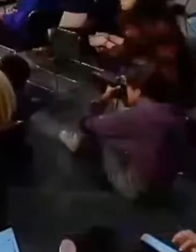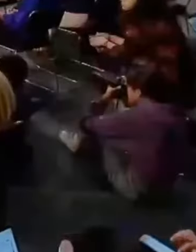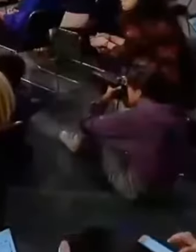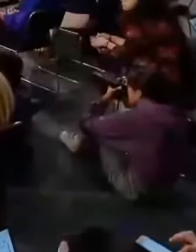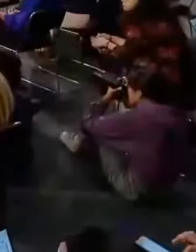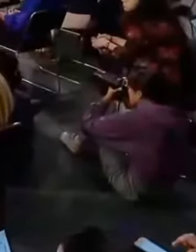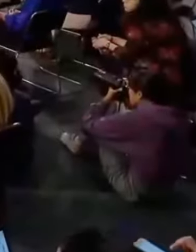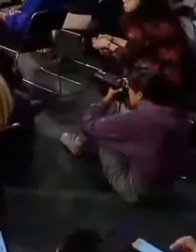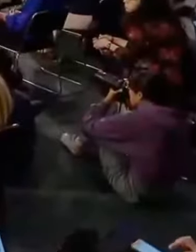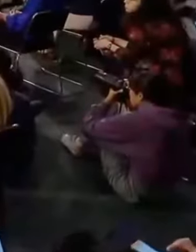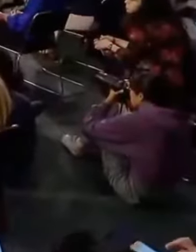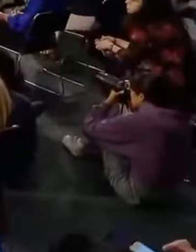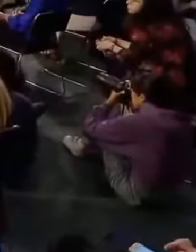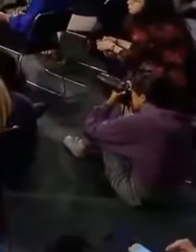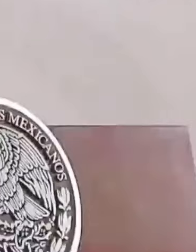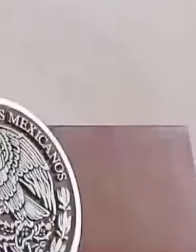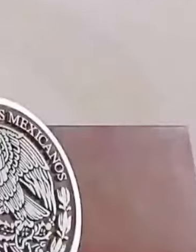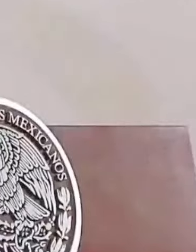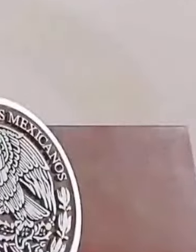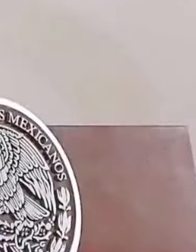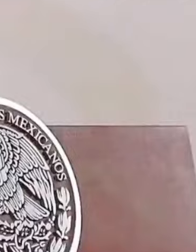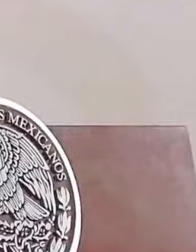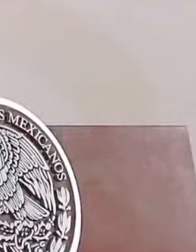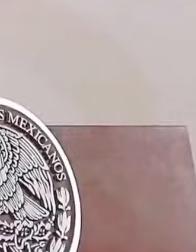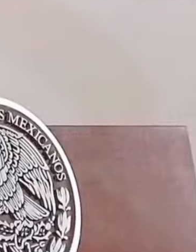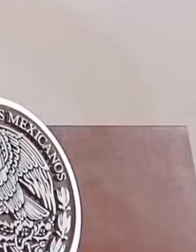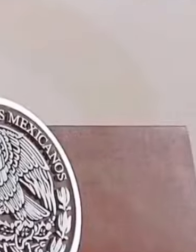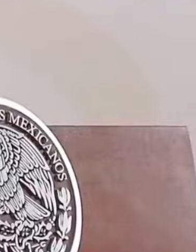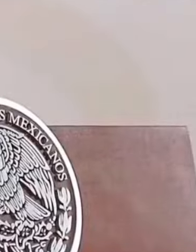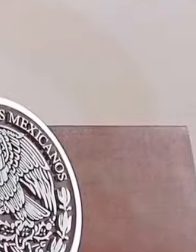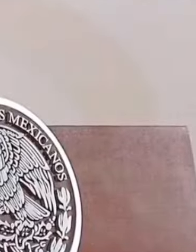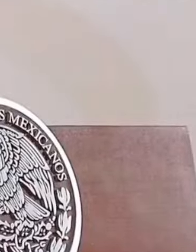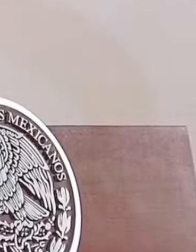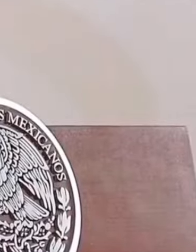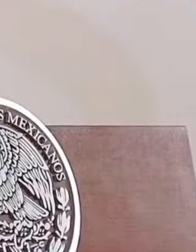podían hacer y deshacer y violar nuestra soberanía.